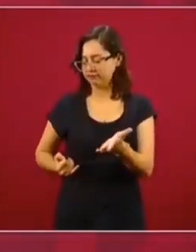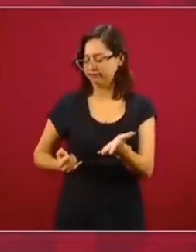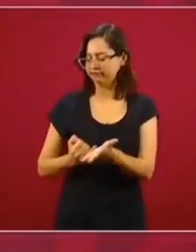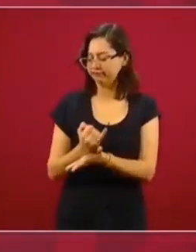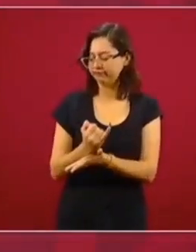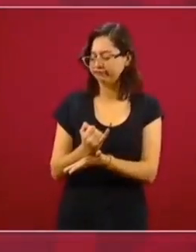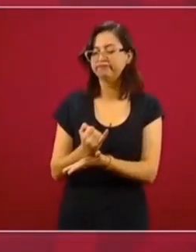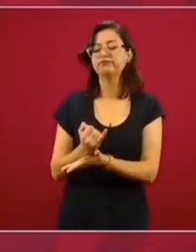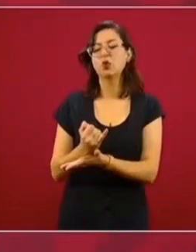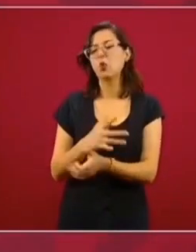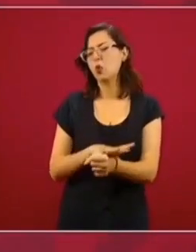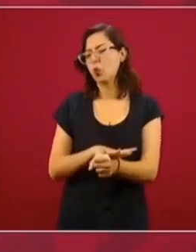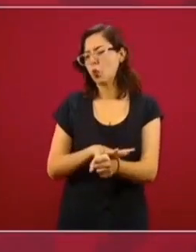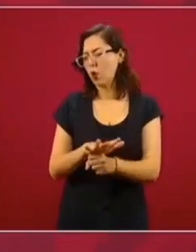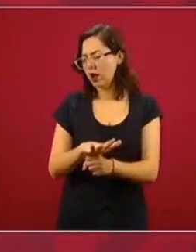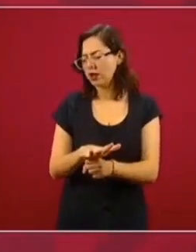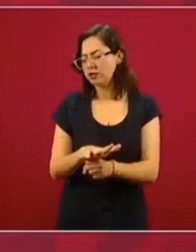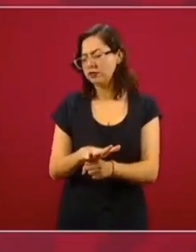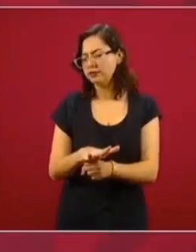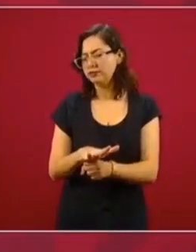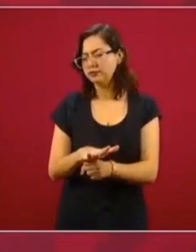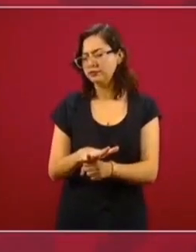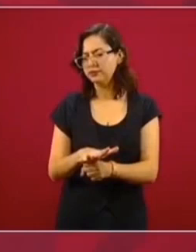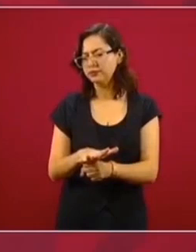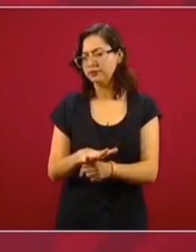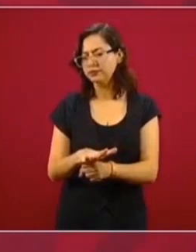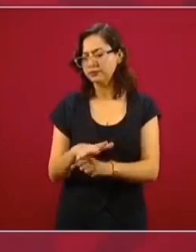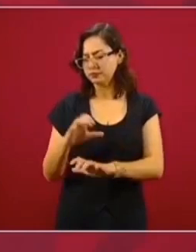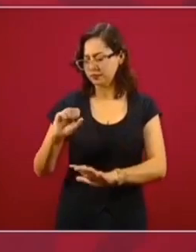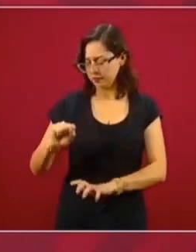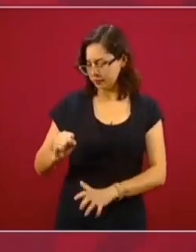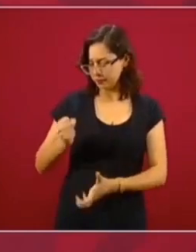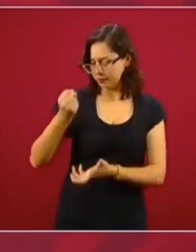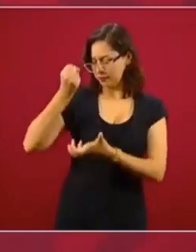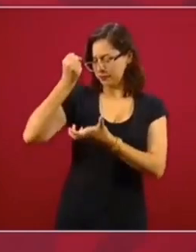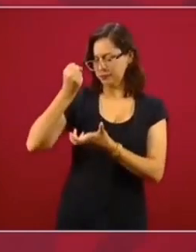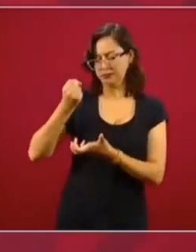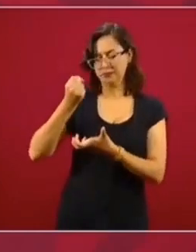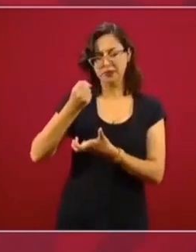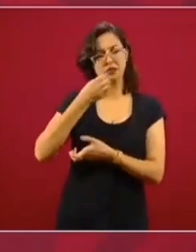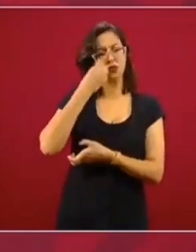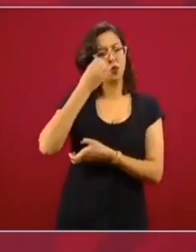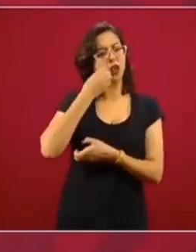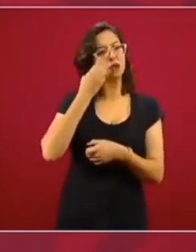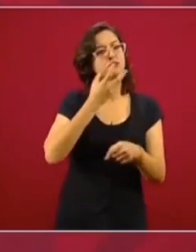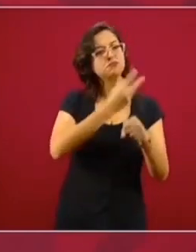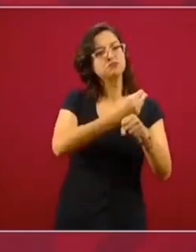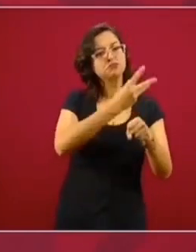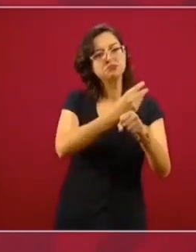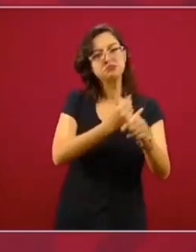el presupuesto de mantenimiento a cada escuela,